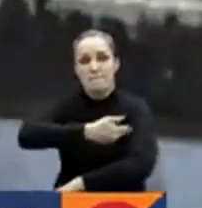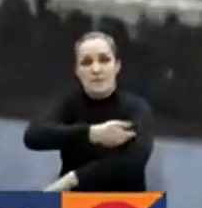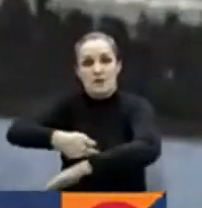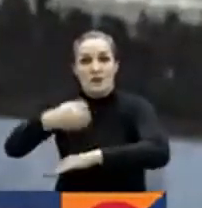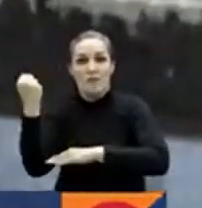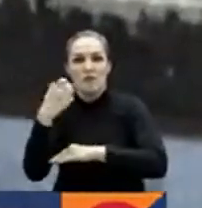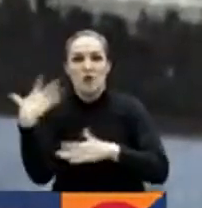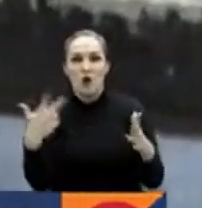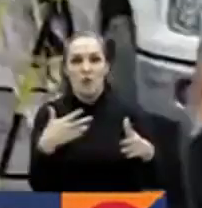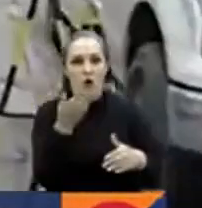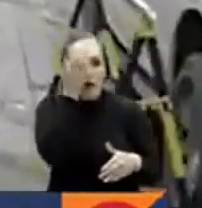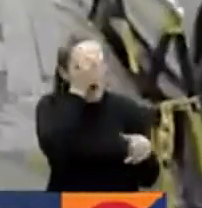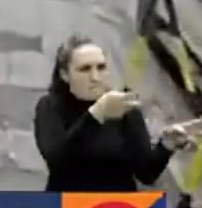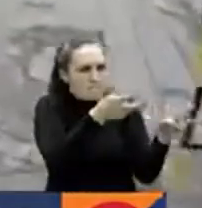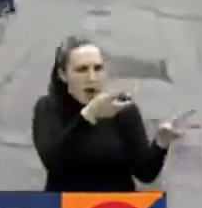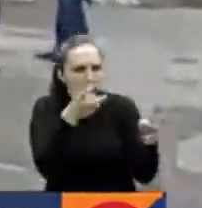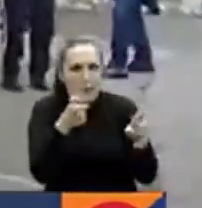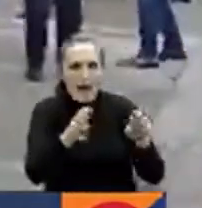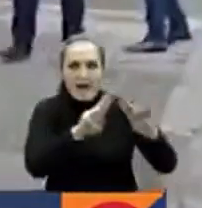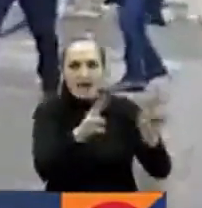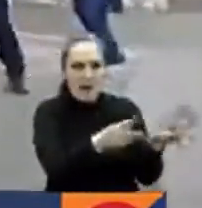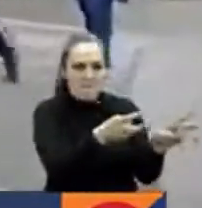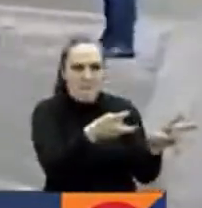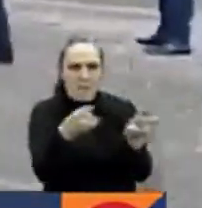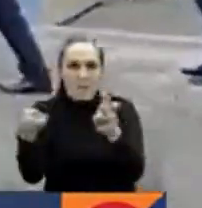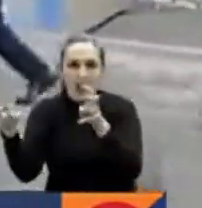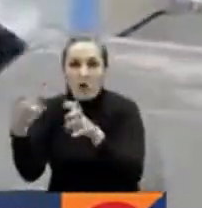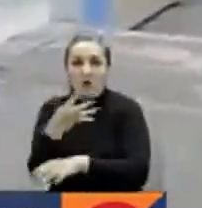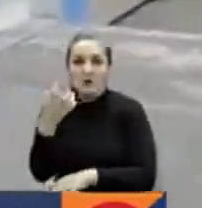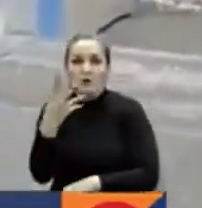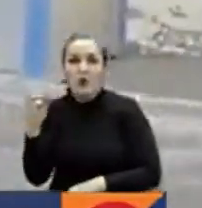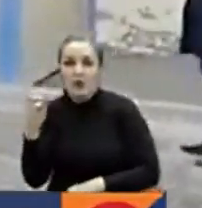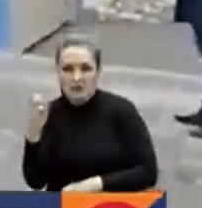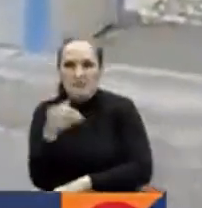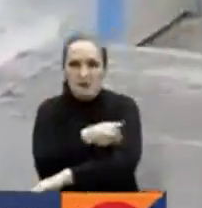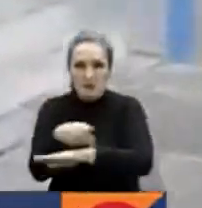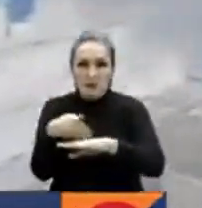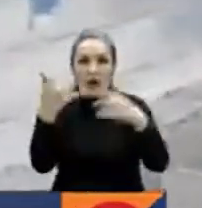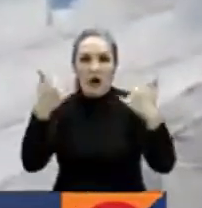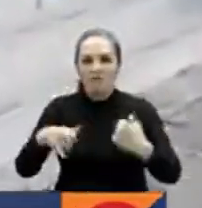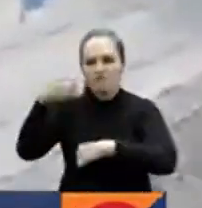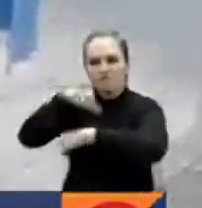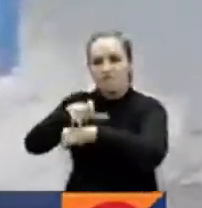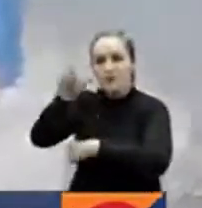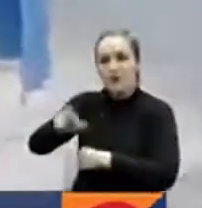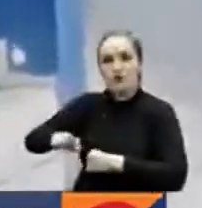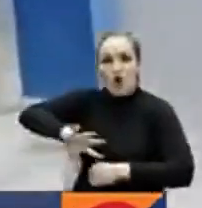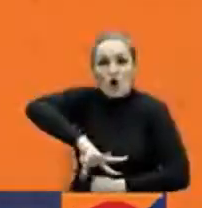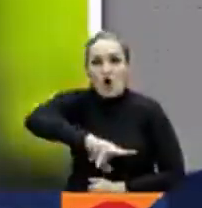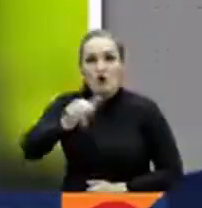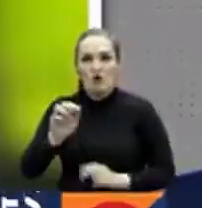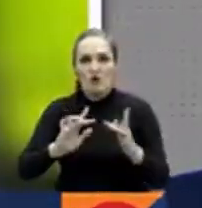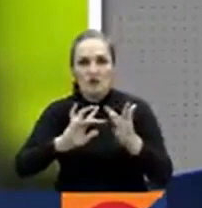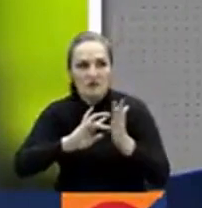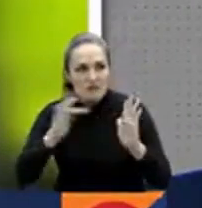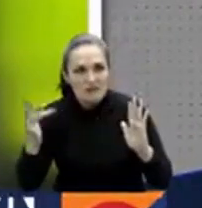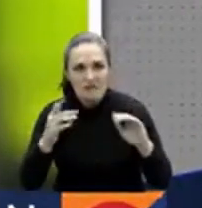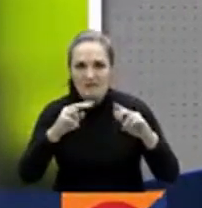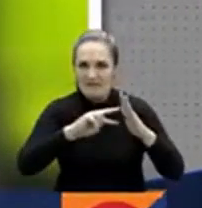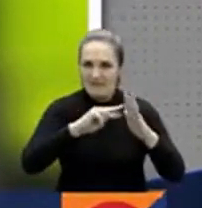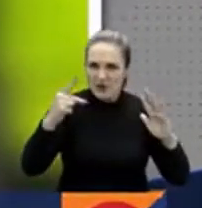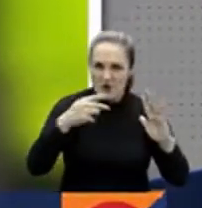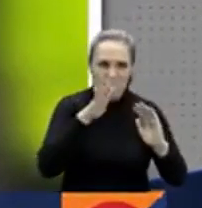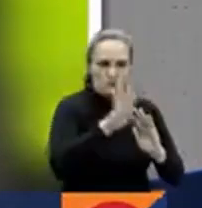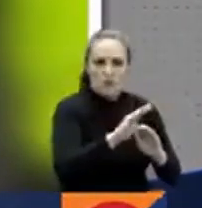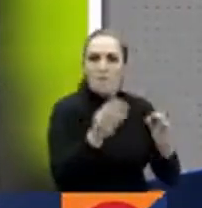fraudes digitales. La Fiscalía imputó a la procesada los delitos de concierto para delinquir y hurto por medios electrónicos. Un supuesto